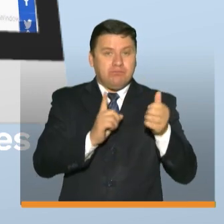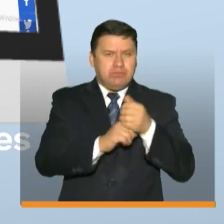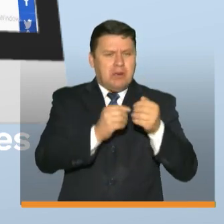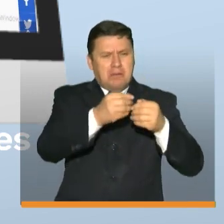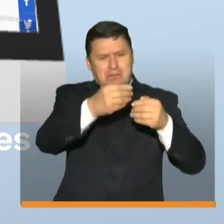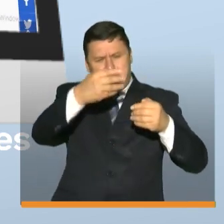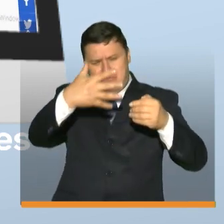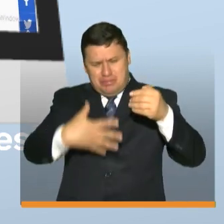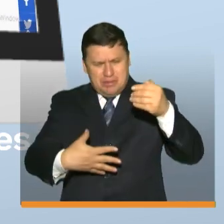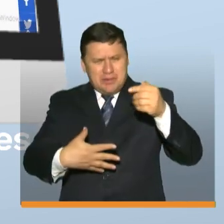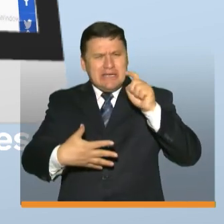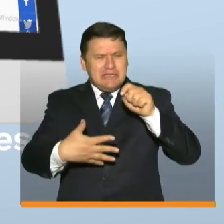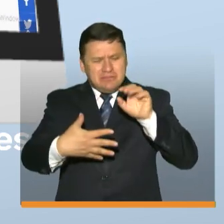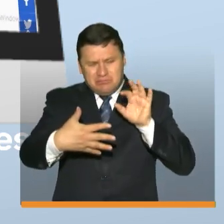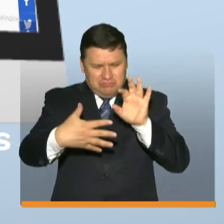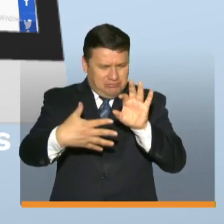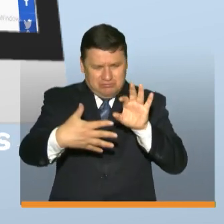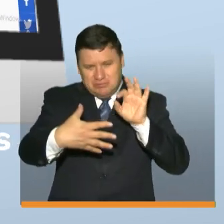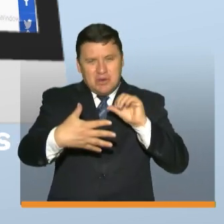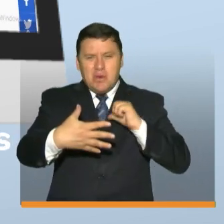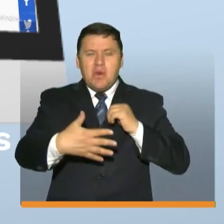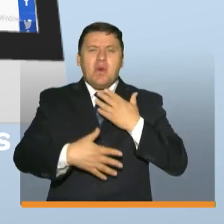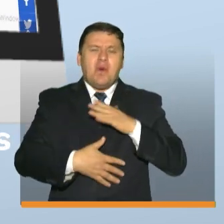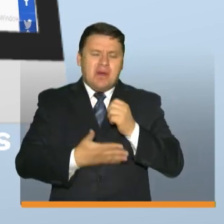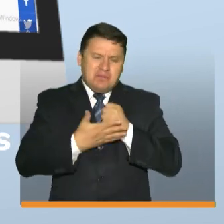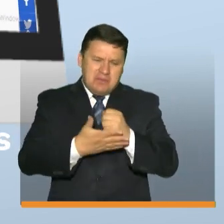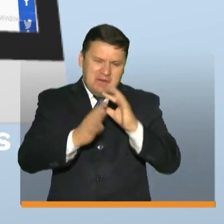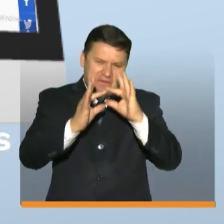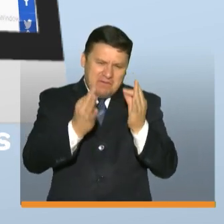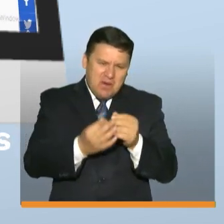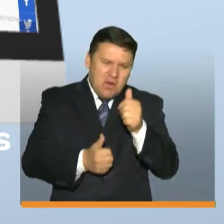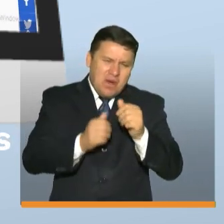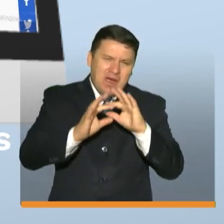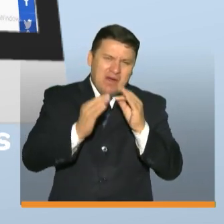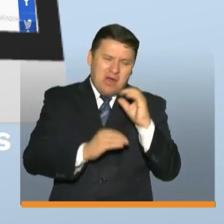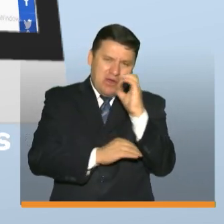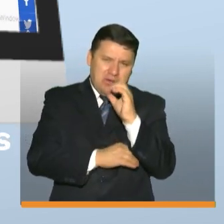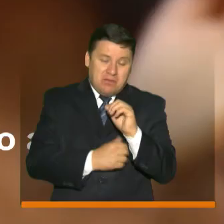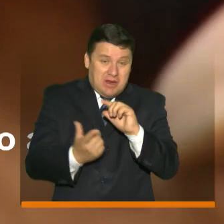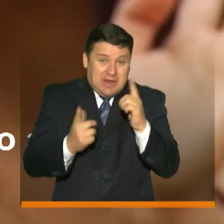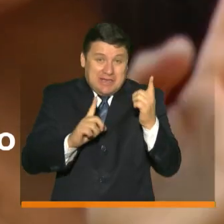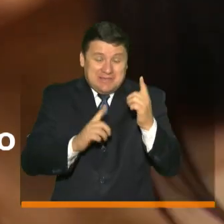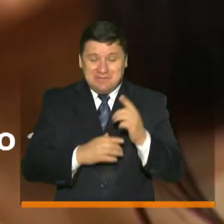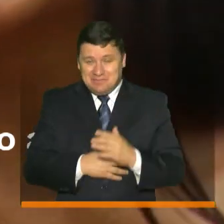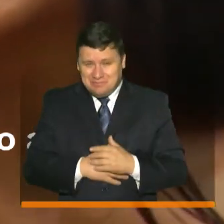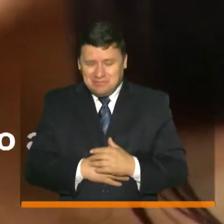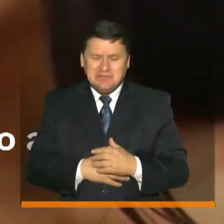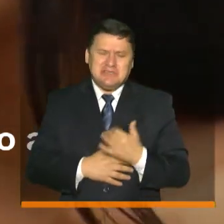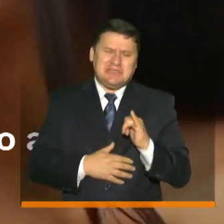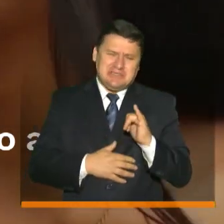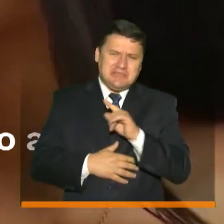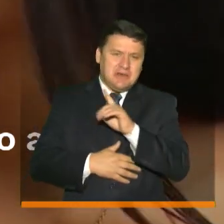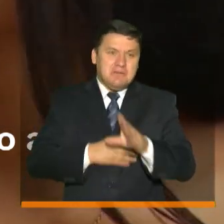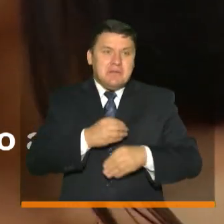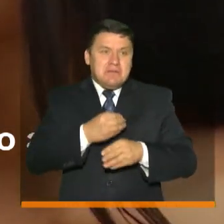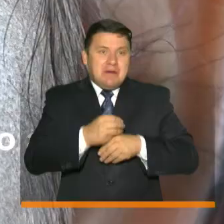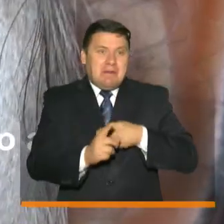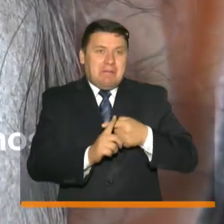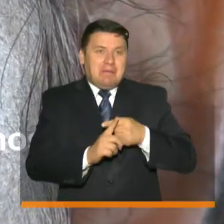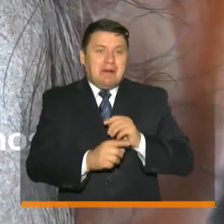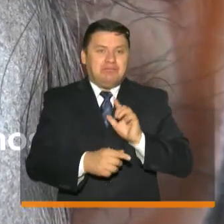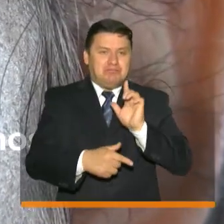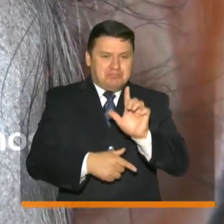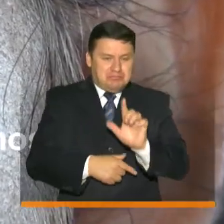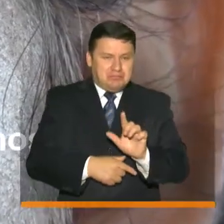los proveedores disponibles elige a través de cual quieres ayudar a las familias colombianas y listo ya son muchos los que se han sumado a esta causa